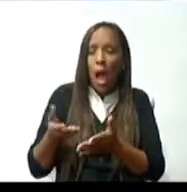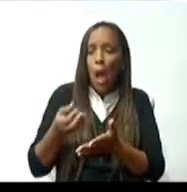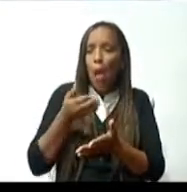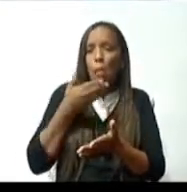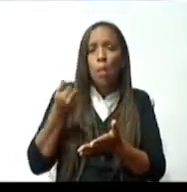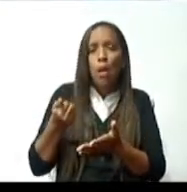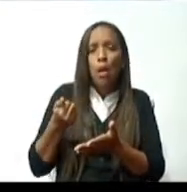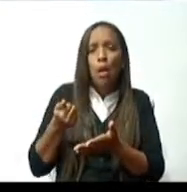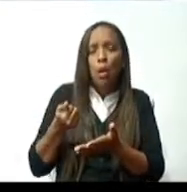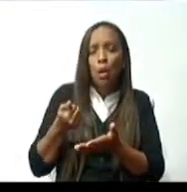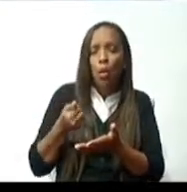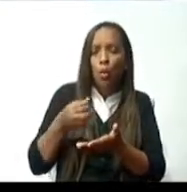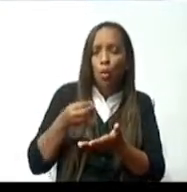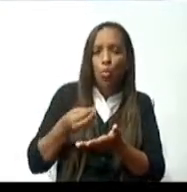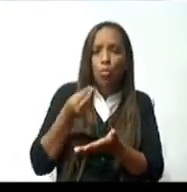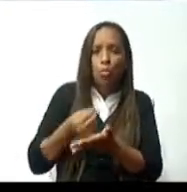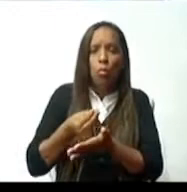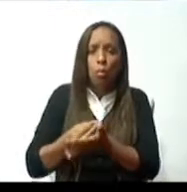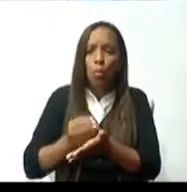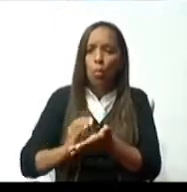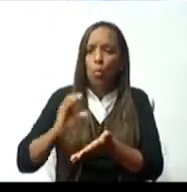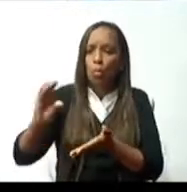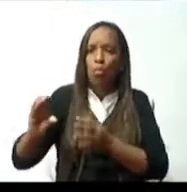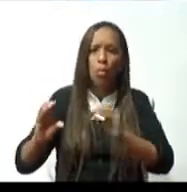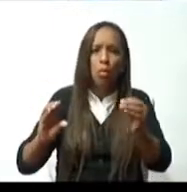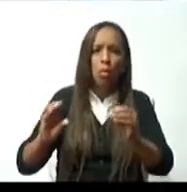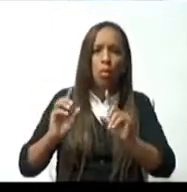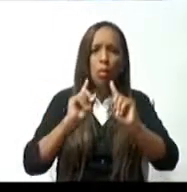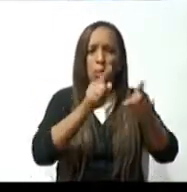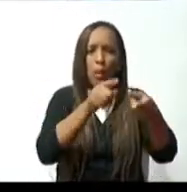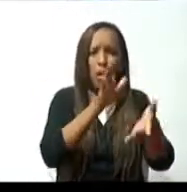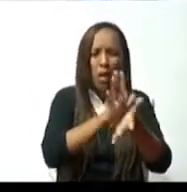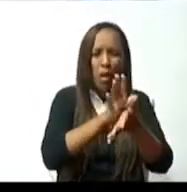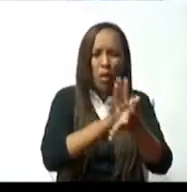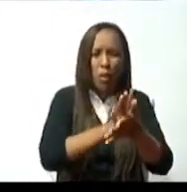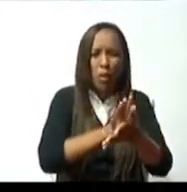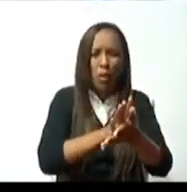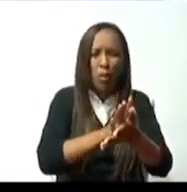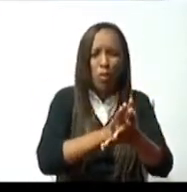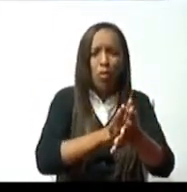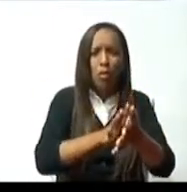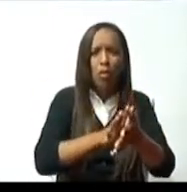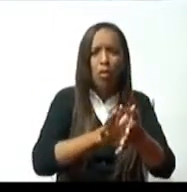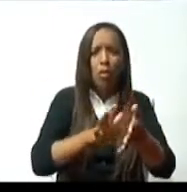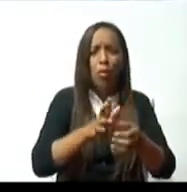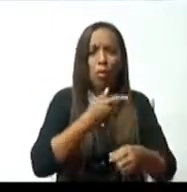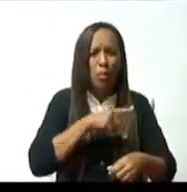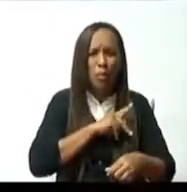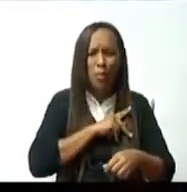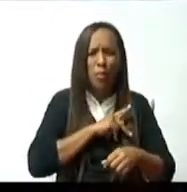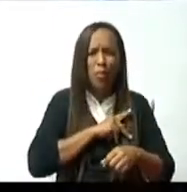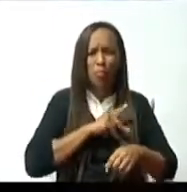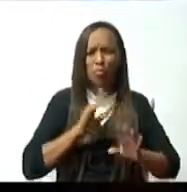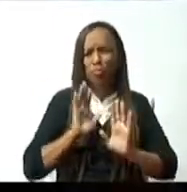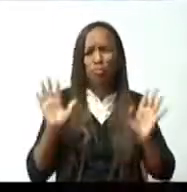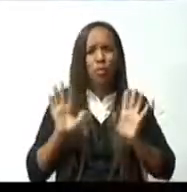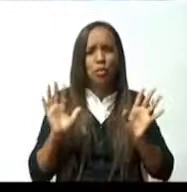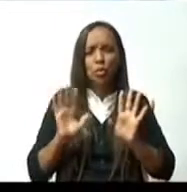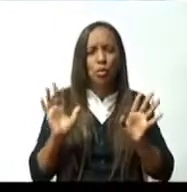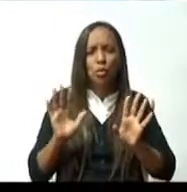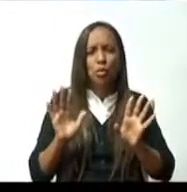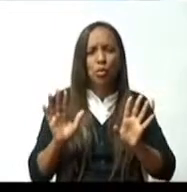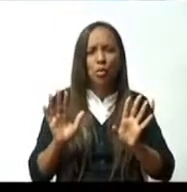nos parece improvisadora, insensata, distorsionar la